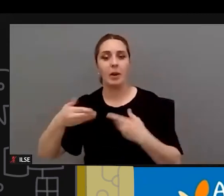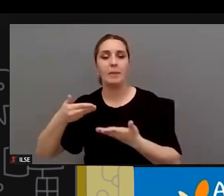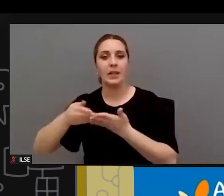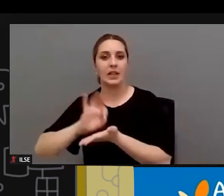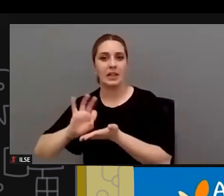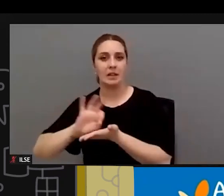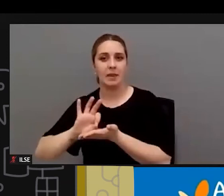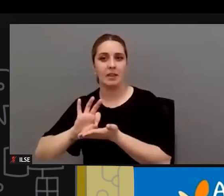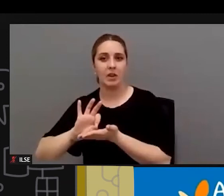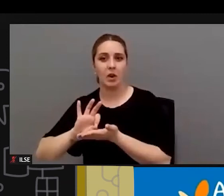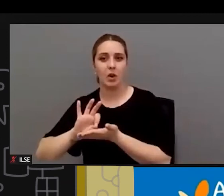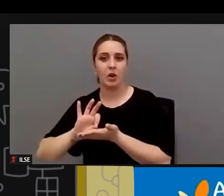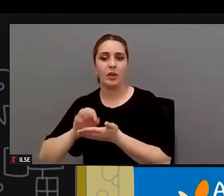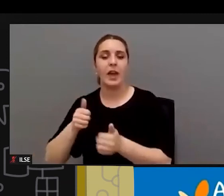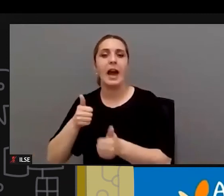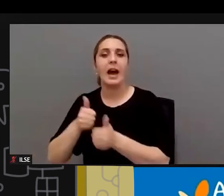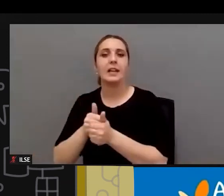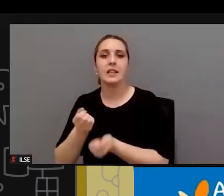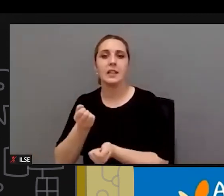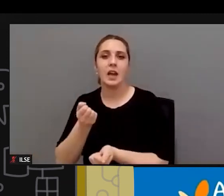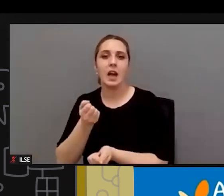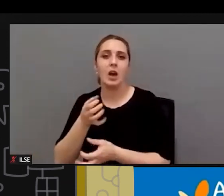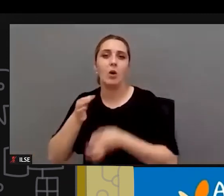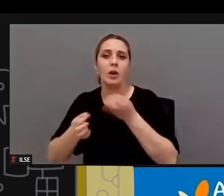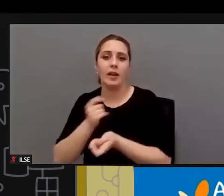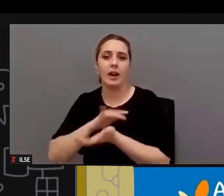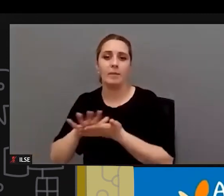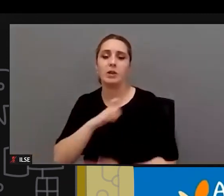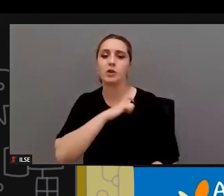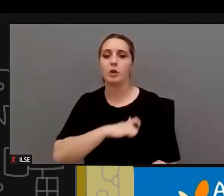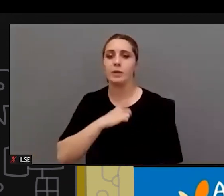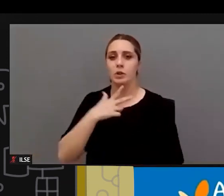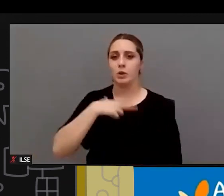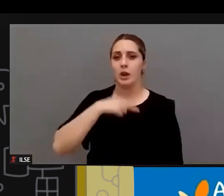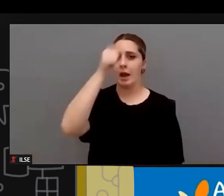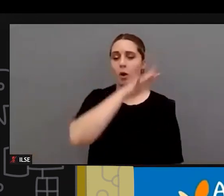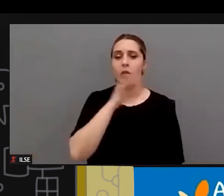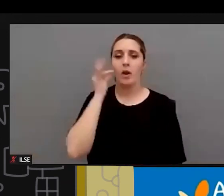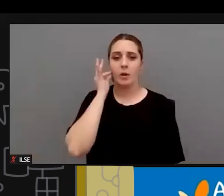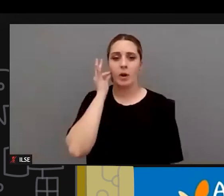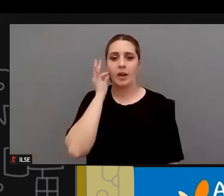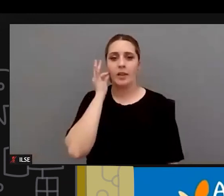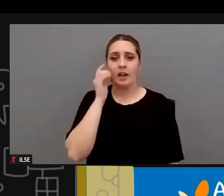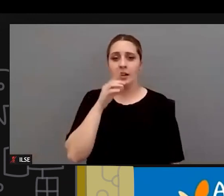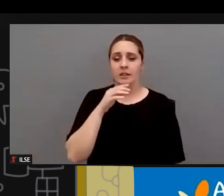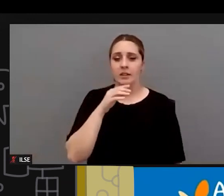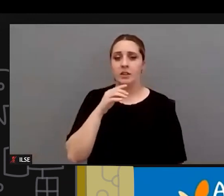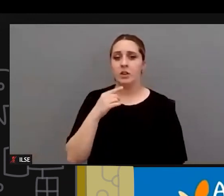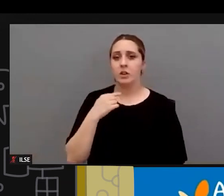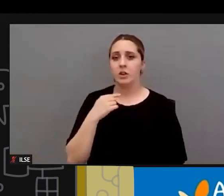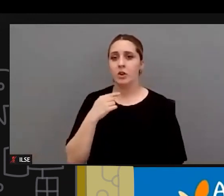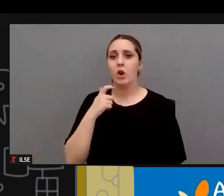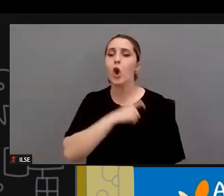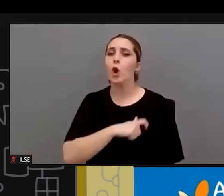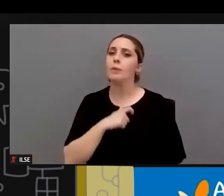asistencia jurídica gratuita la comisión de violencia de género de los colegios de abogados y abogadas con un Ángeles lo sabe bien con unas comisiones